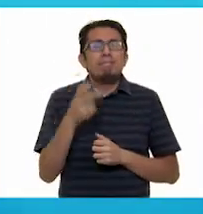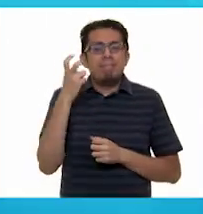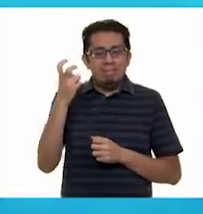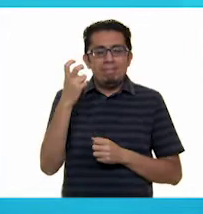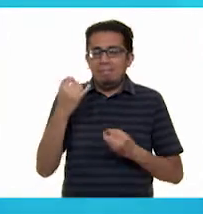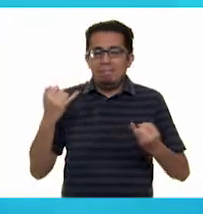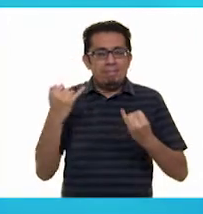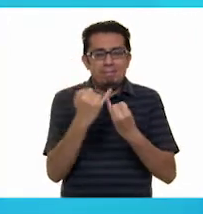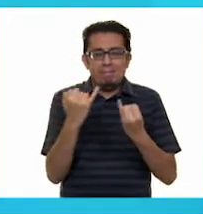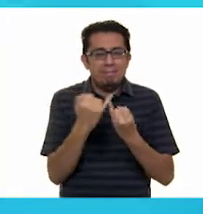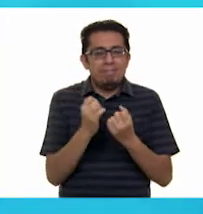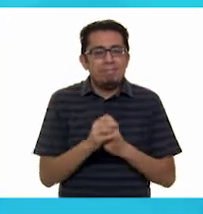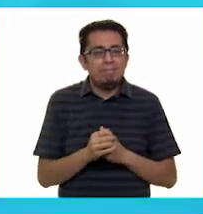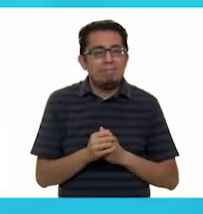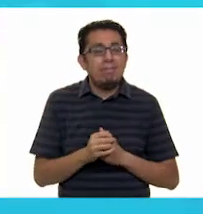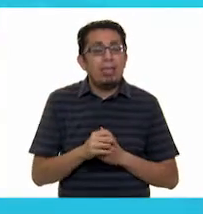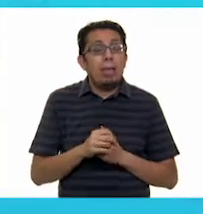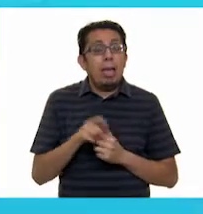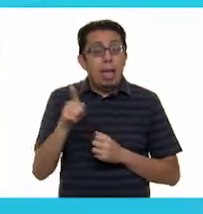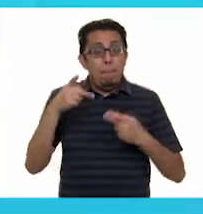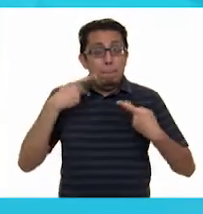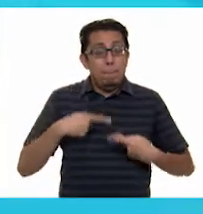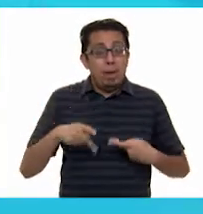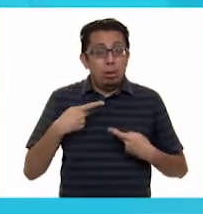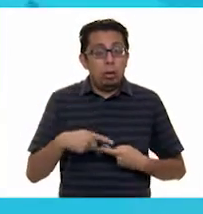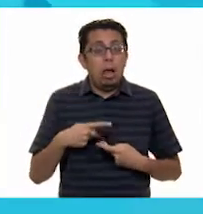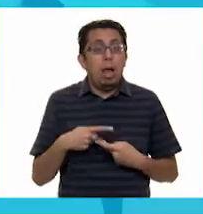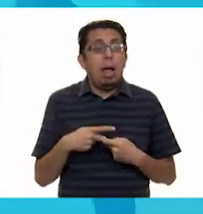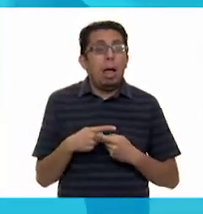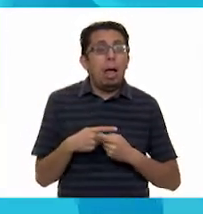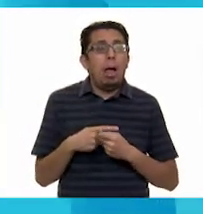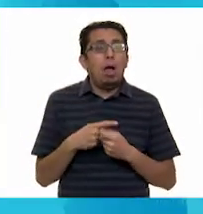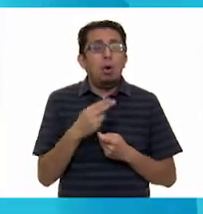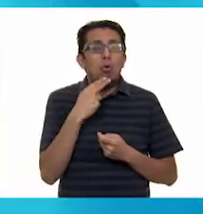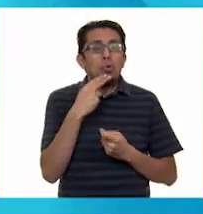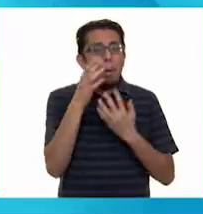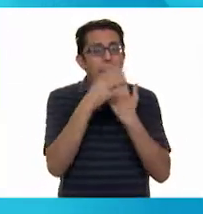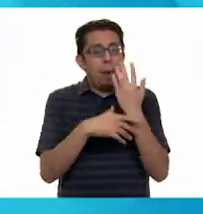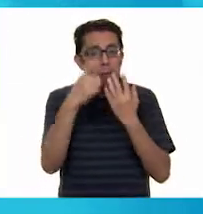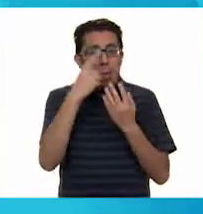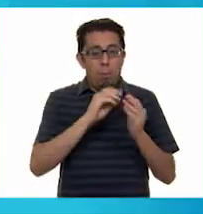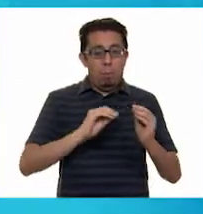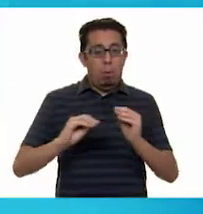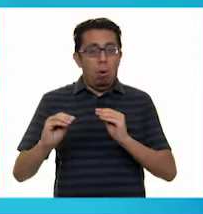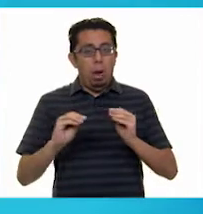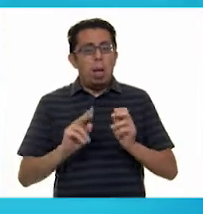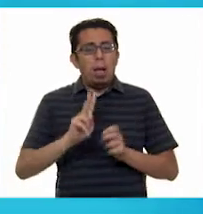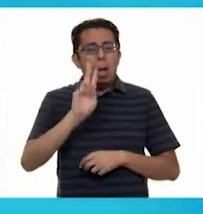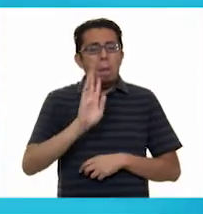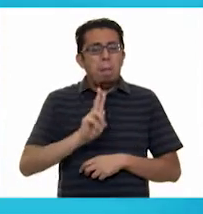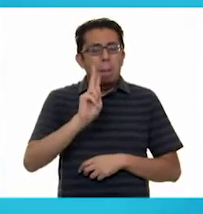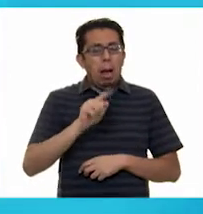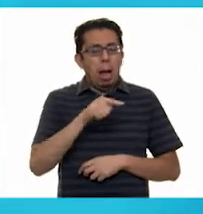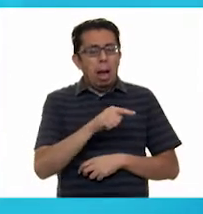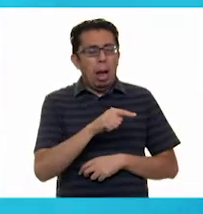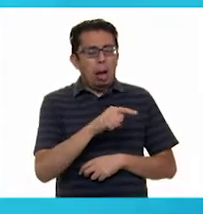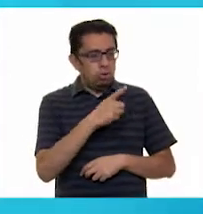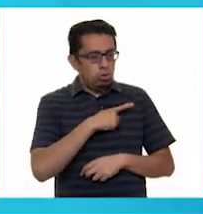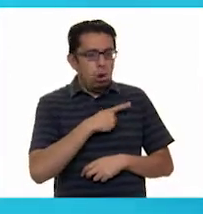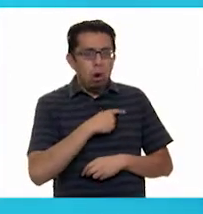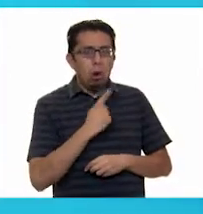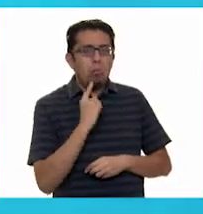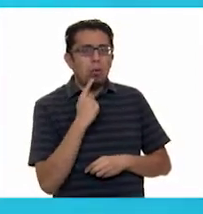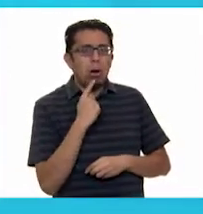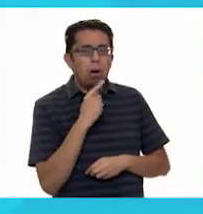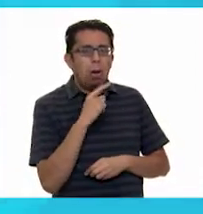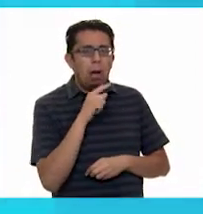Exactamente, Staff. El ventrílocuo mueve la boca y brazos del títere con sus manos para que parezca que habla por sí solo. O sea, que